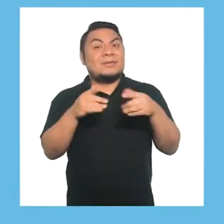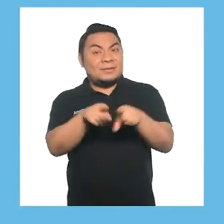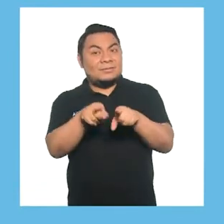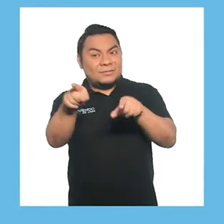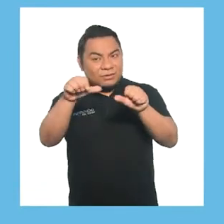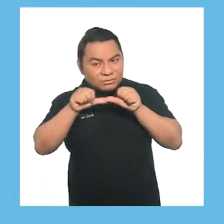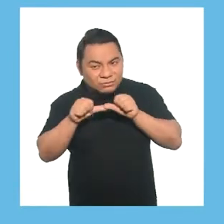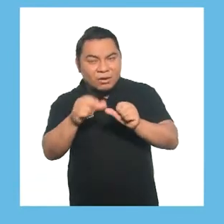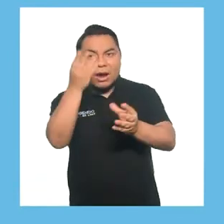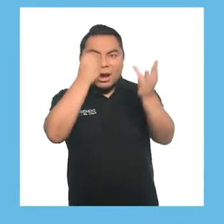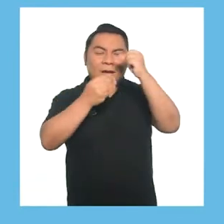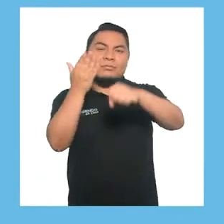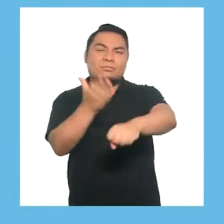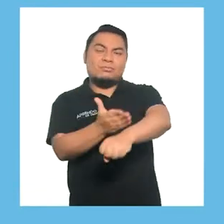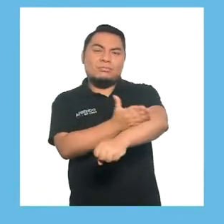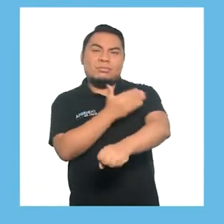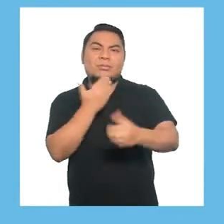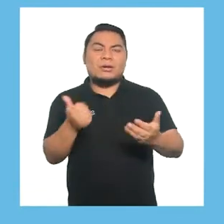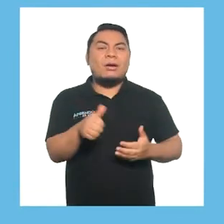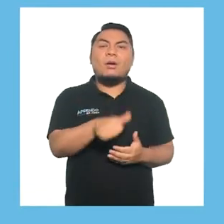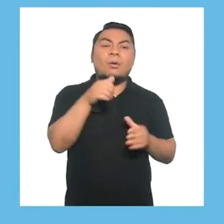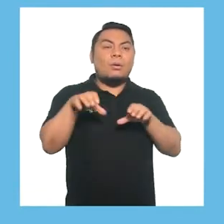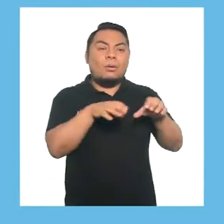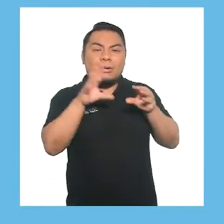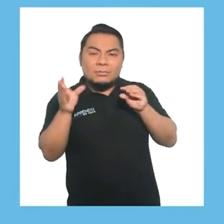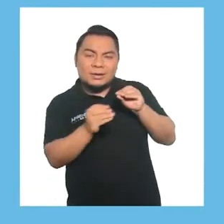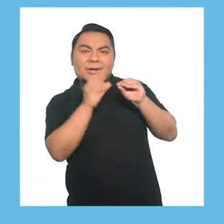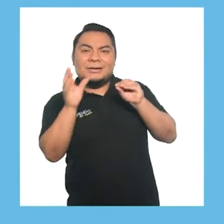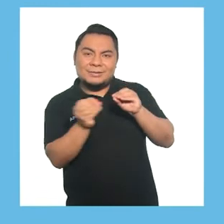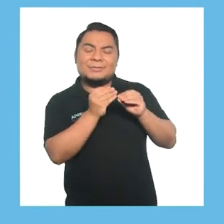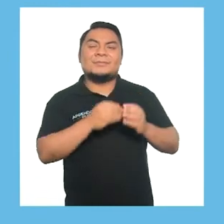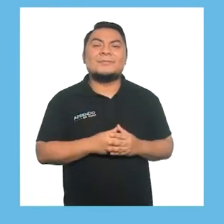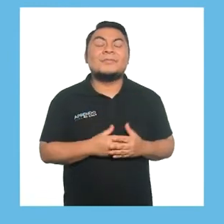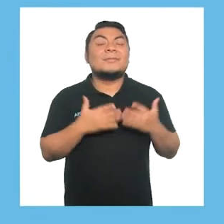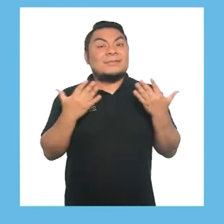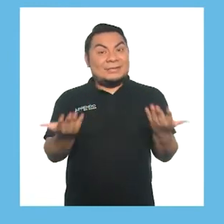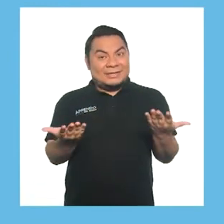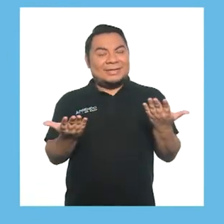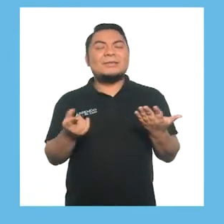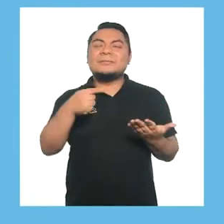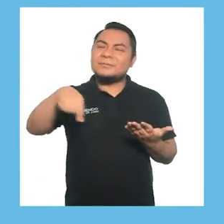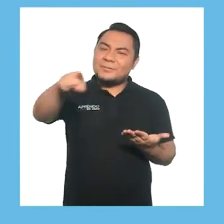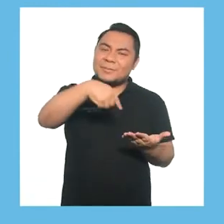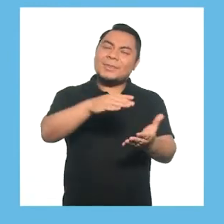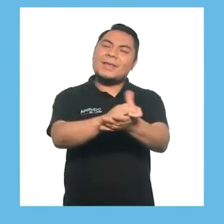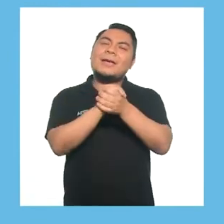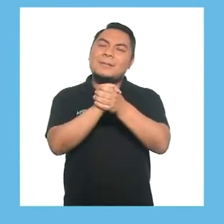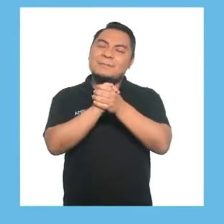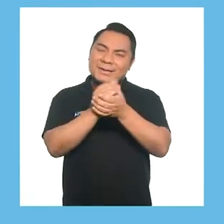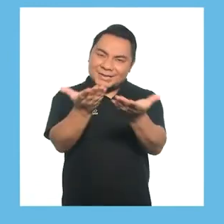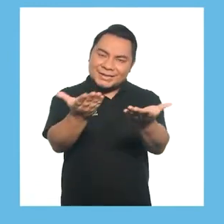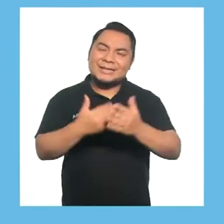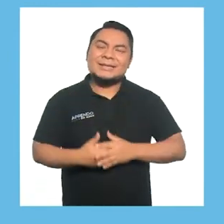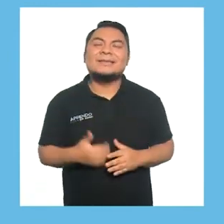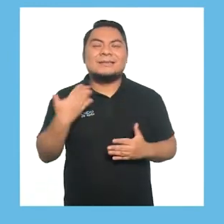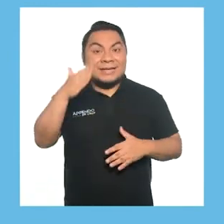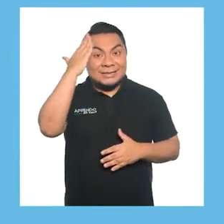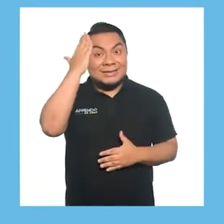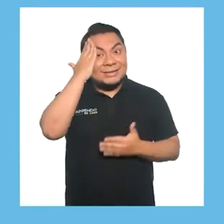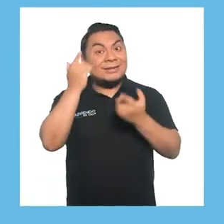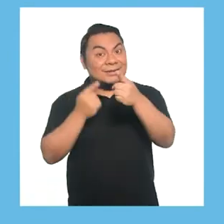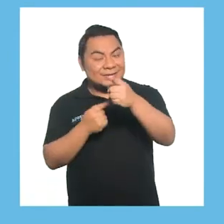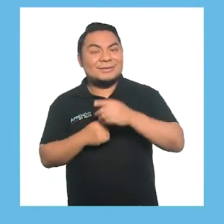O bien, continuar con el aprendizaje de otras actividades. Así que, amigas y amigos,